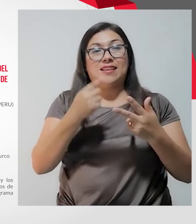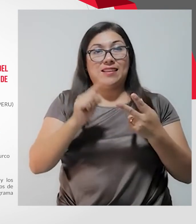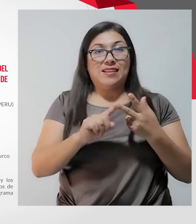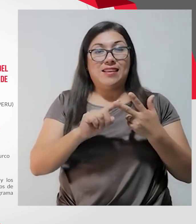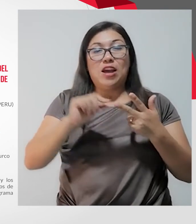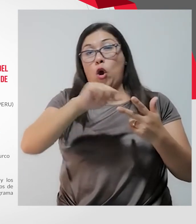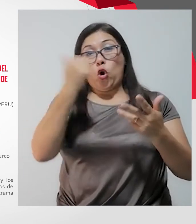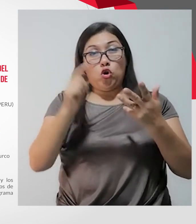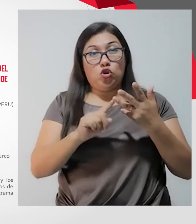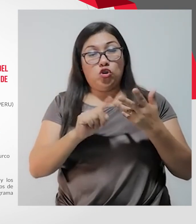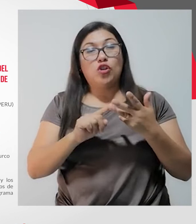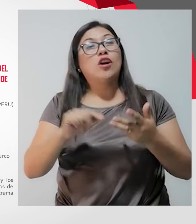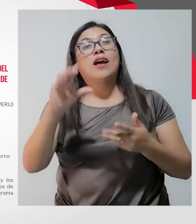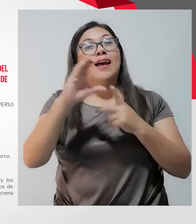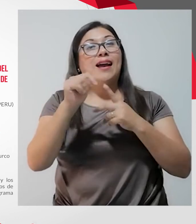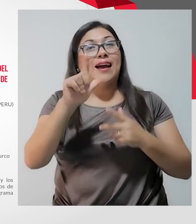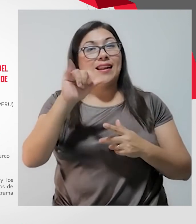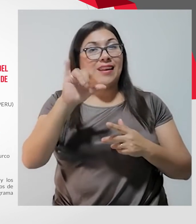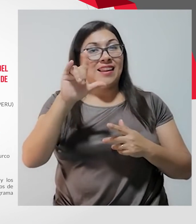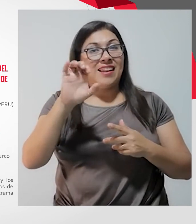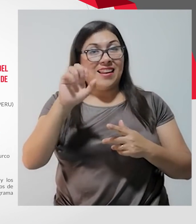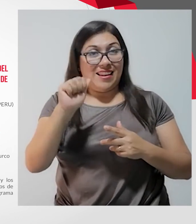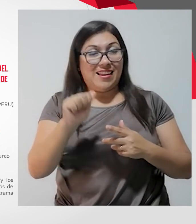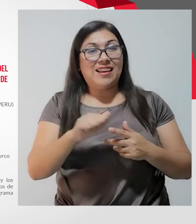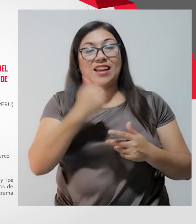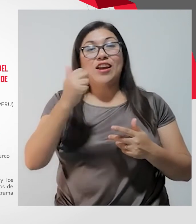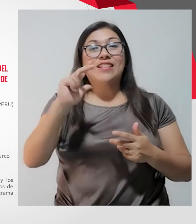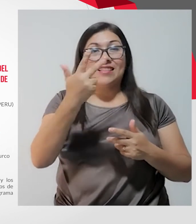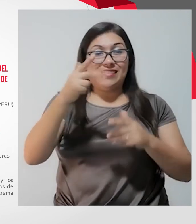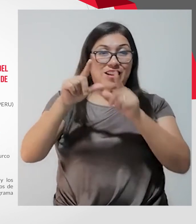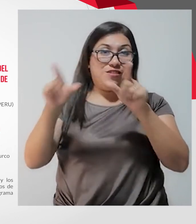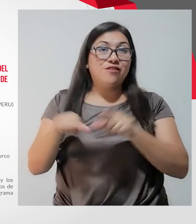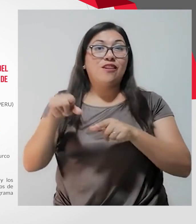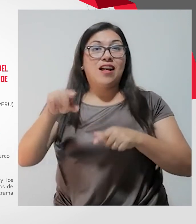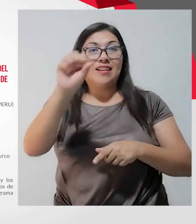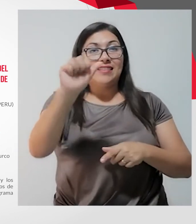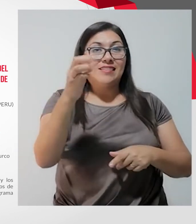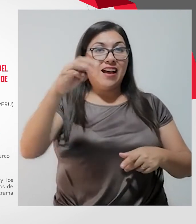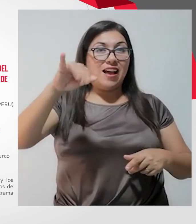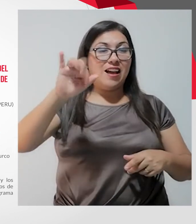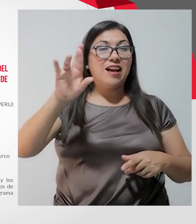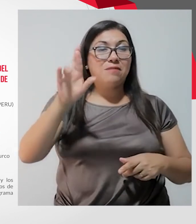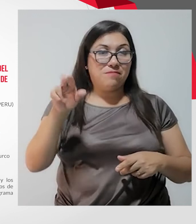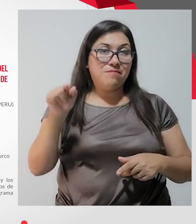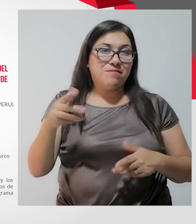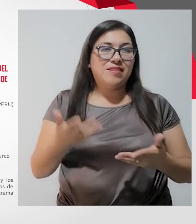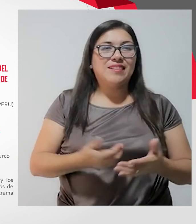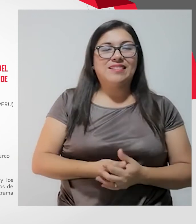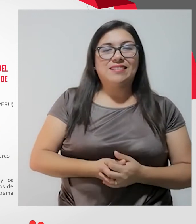El segundo puesto para Galilea Montes Leiva. Y el tercer puesto para Samir Yampier